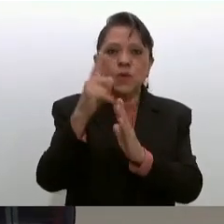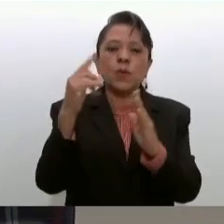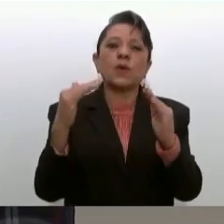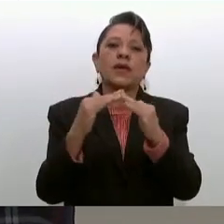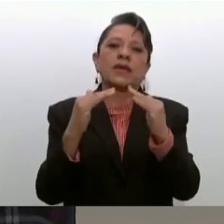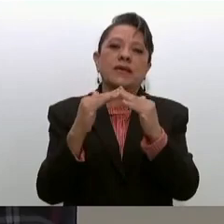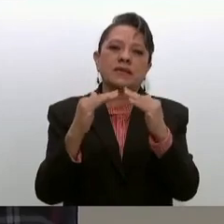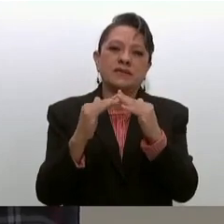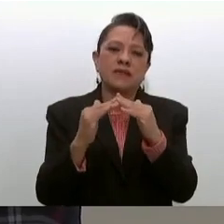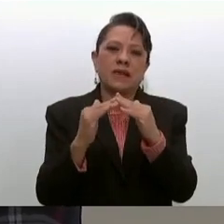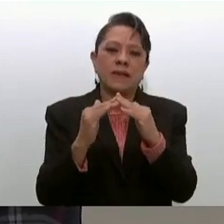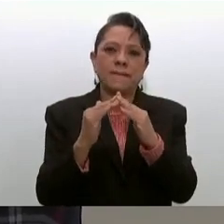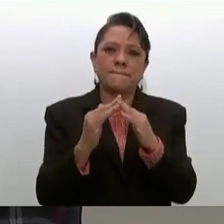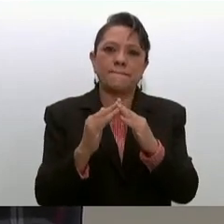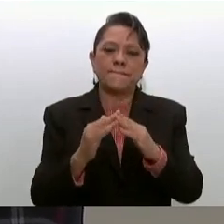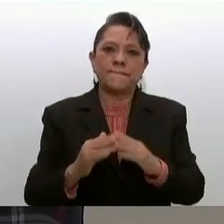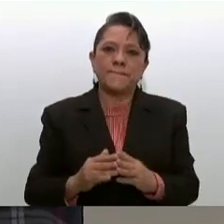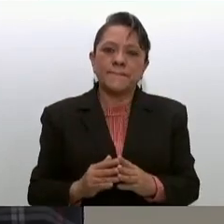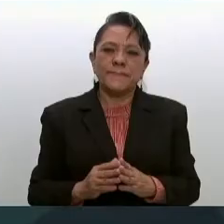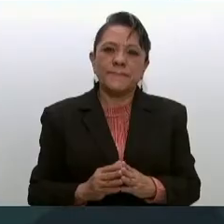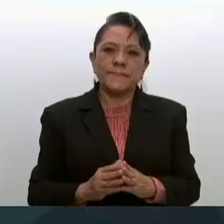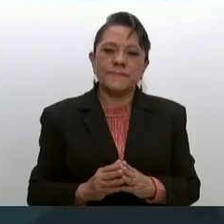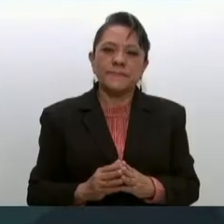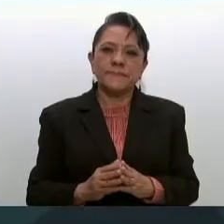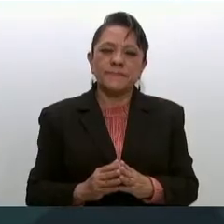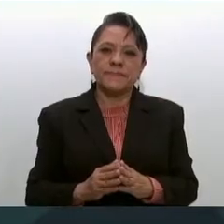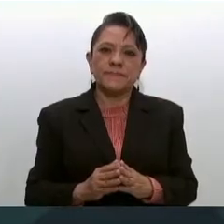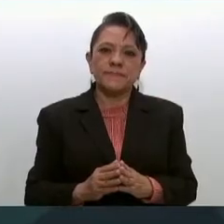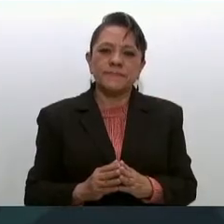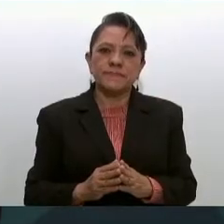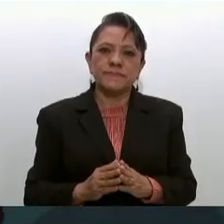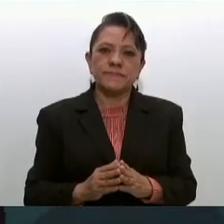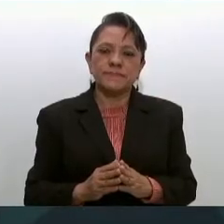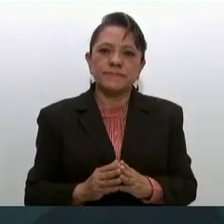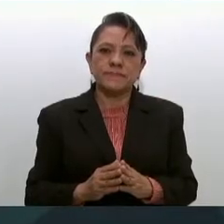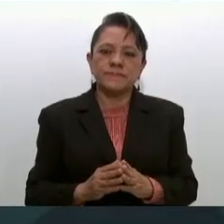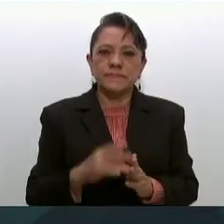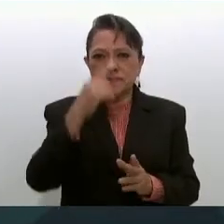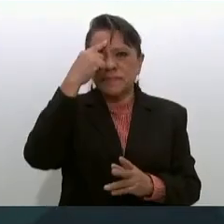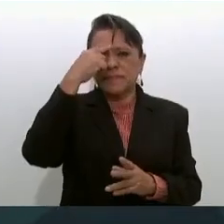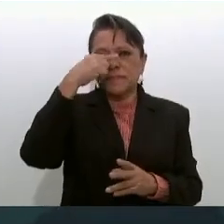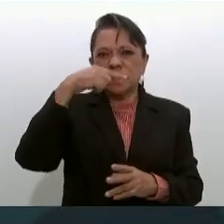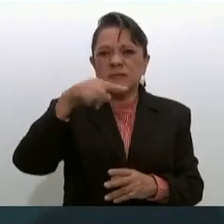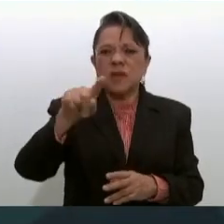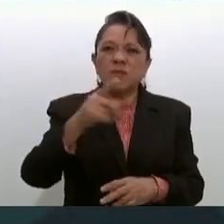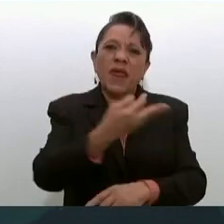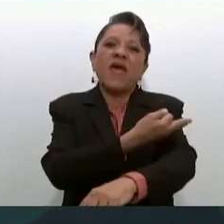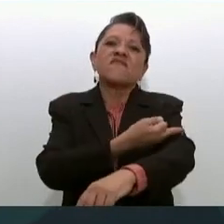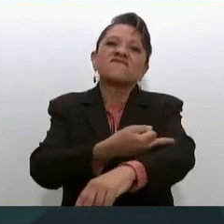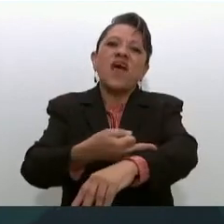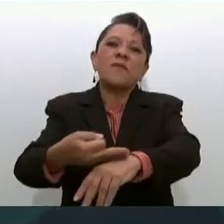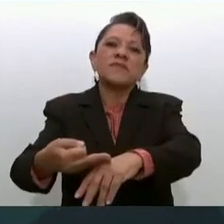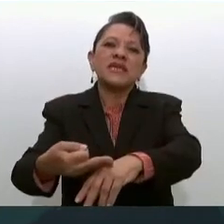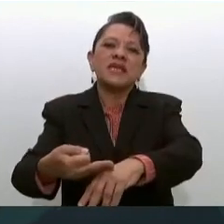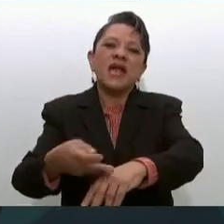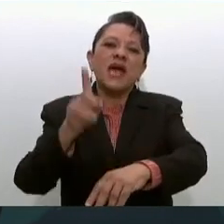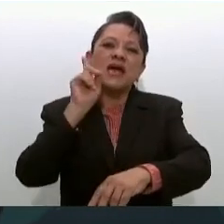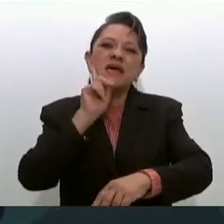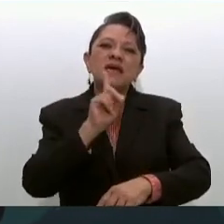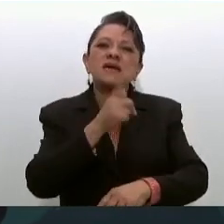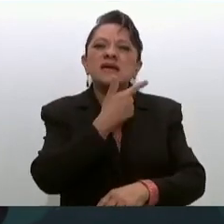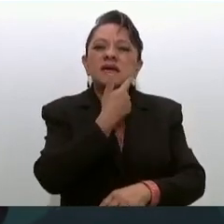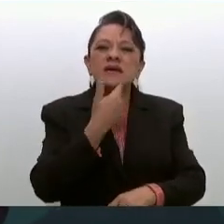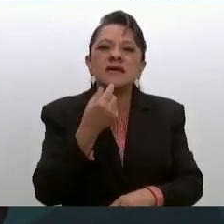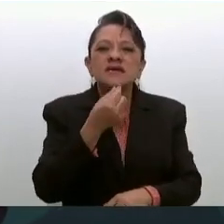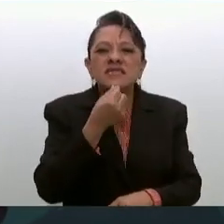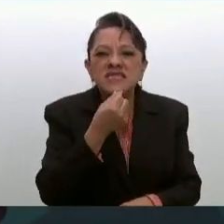para los familiares de los niños niñas que se atienden en el